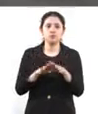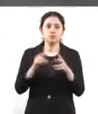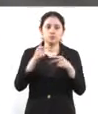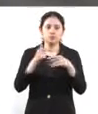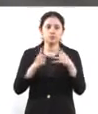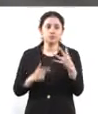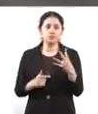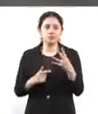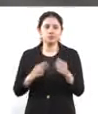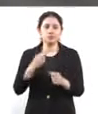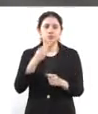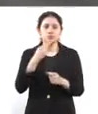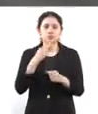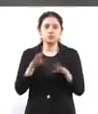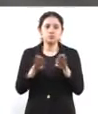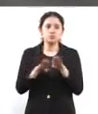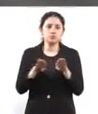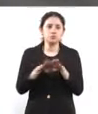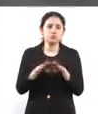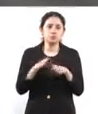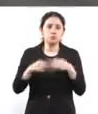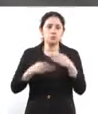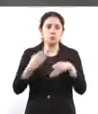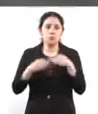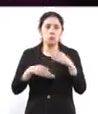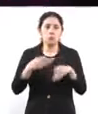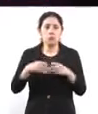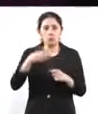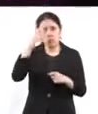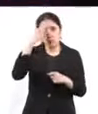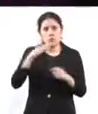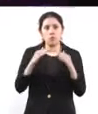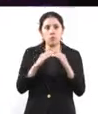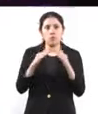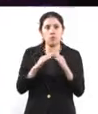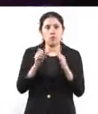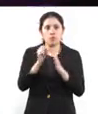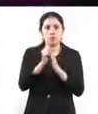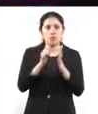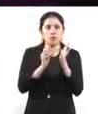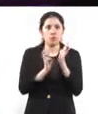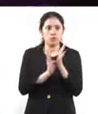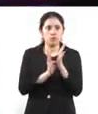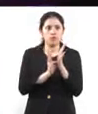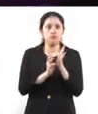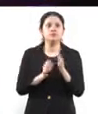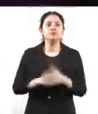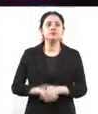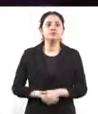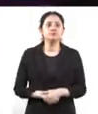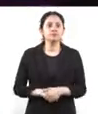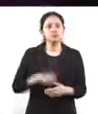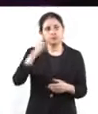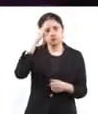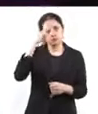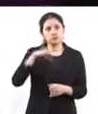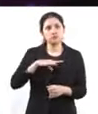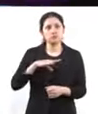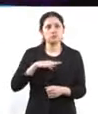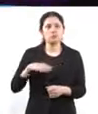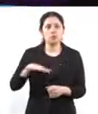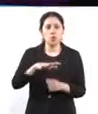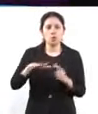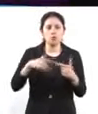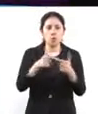hecho en casa con la fábrica de software que, como saben, está en la agencia digital y que